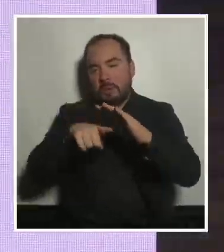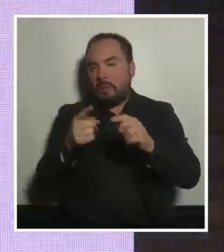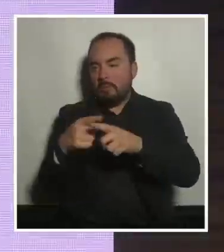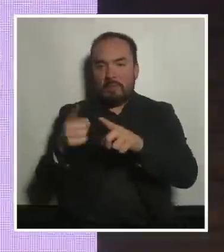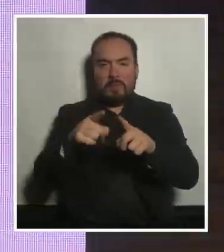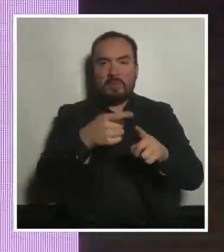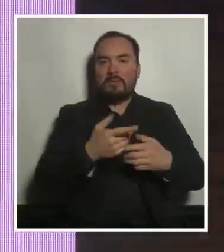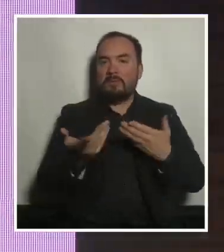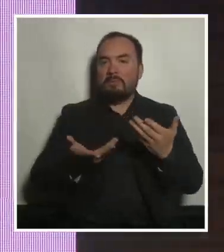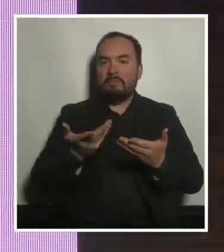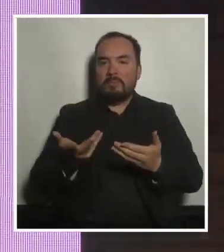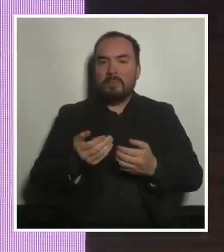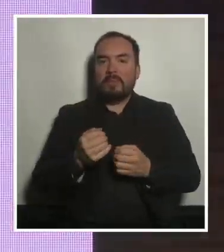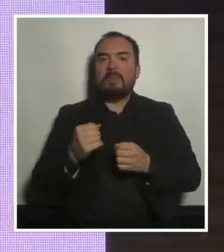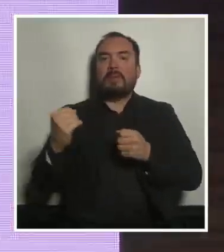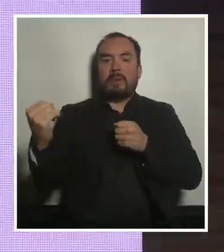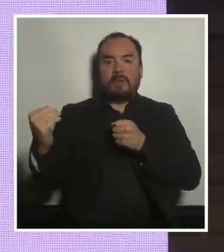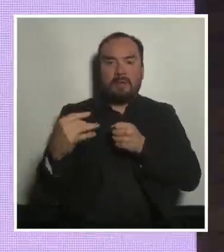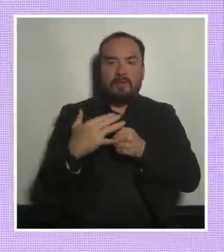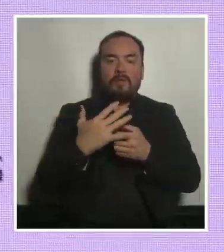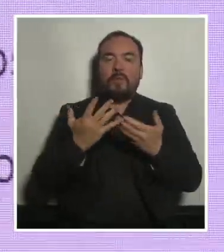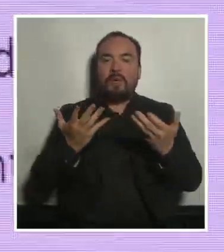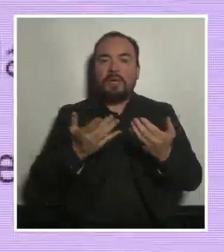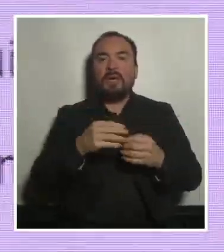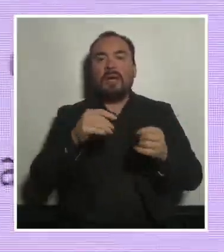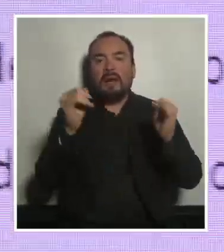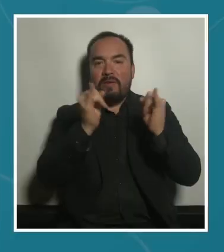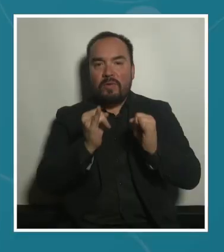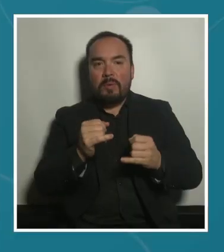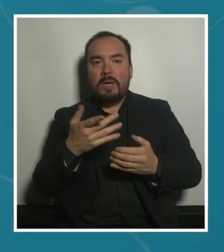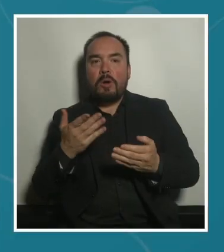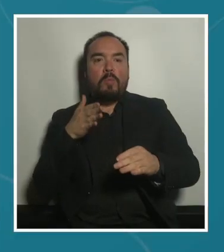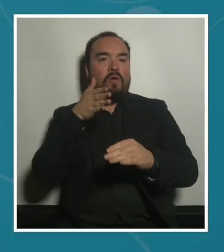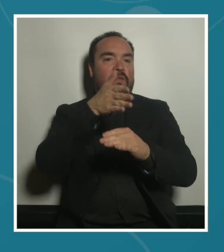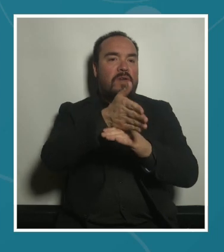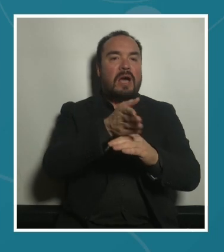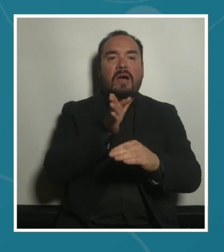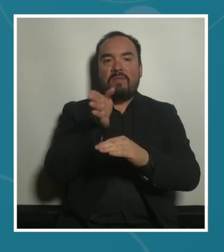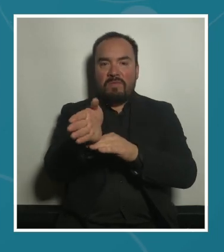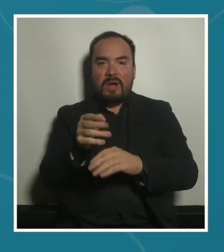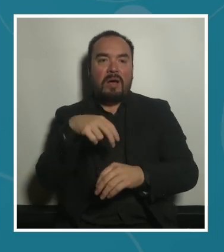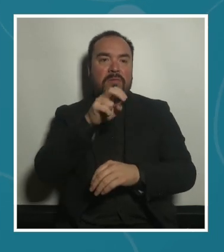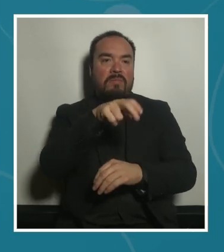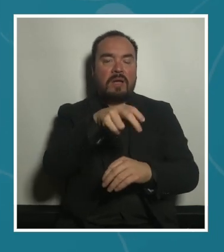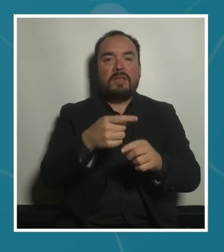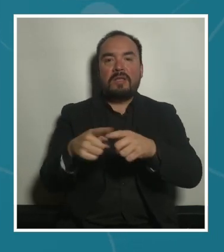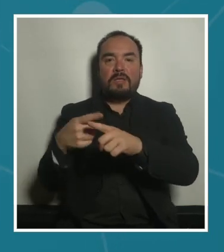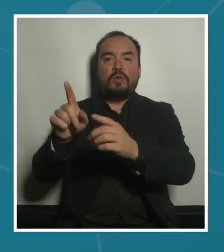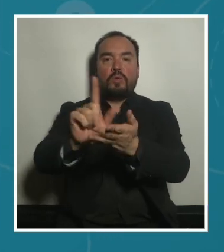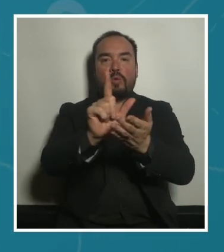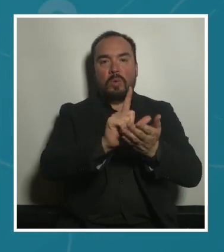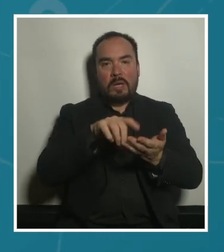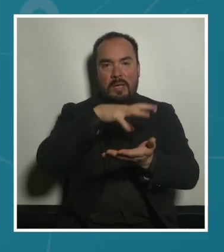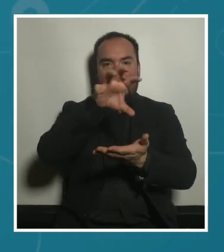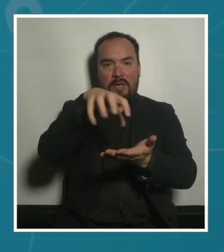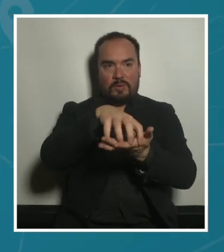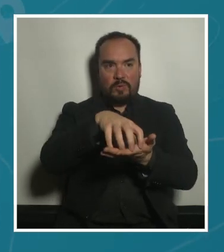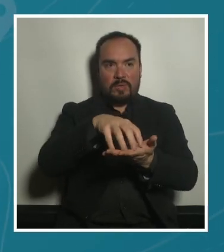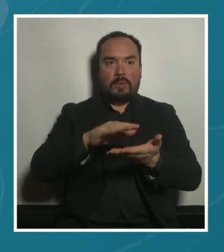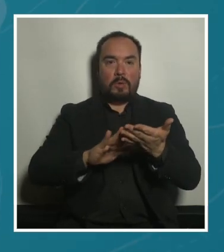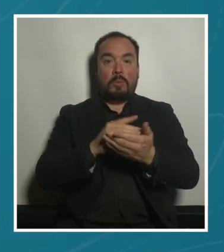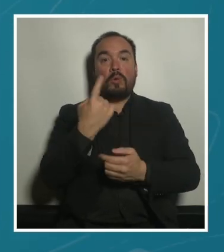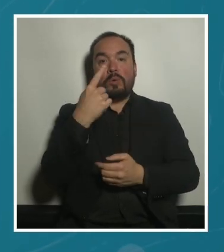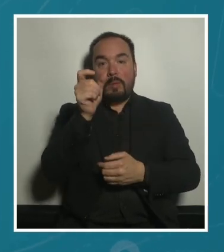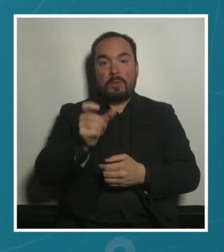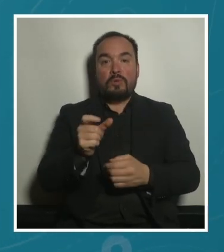determina su uso de la ciudad. No es igual los recorridos lineales que hace una persona que va simplemente de su